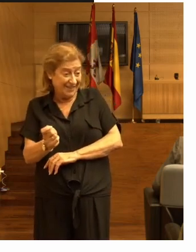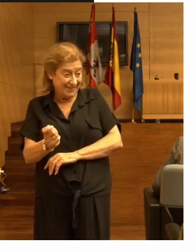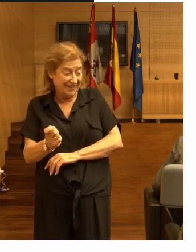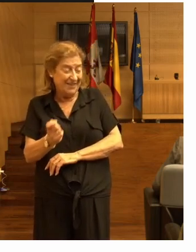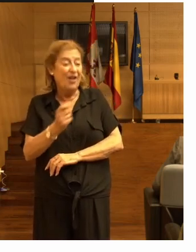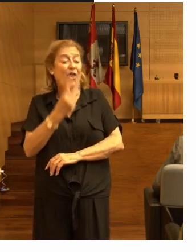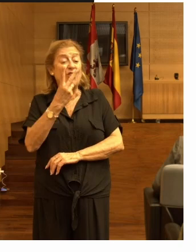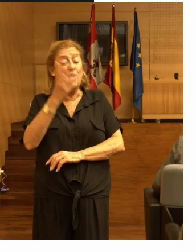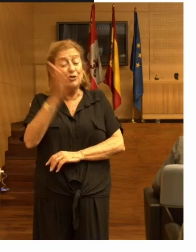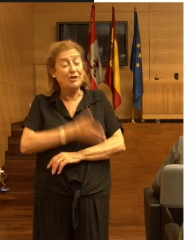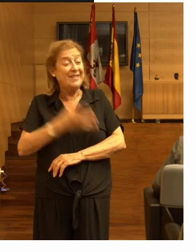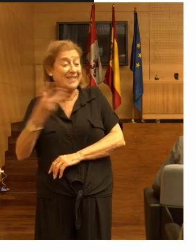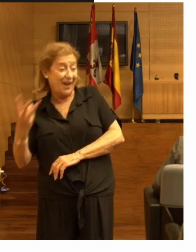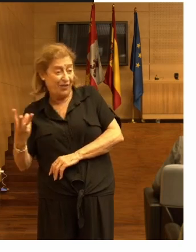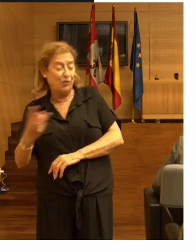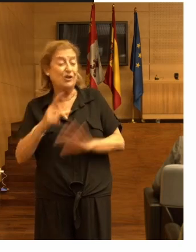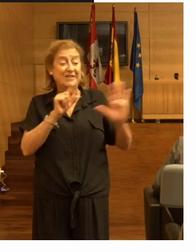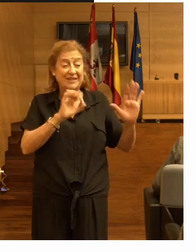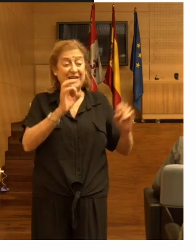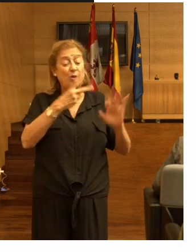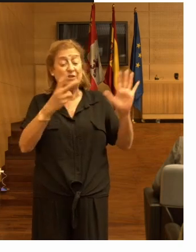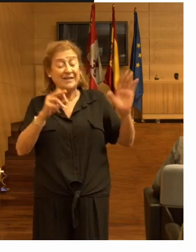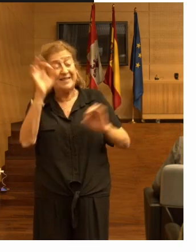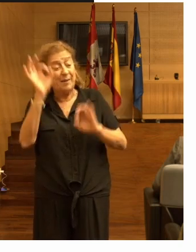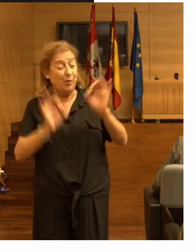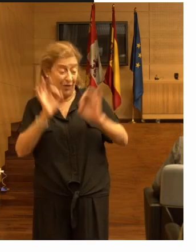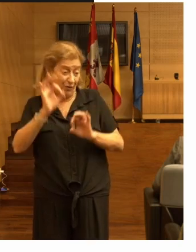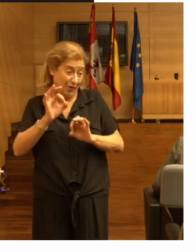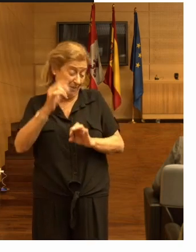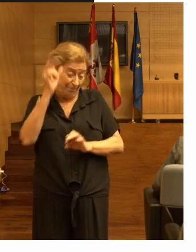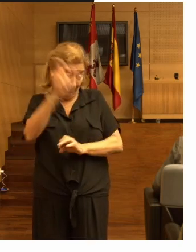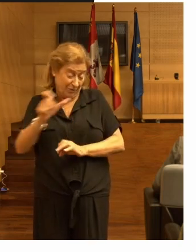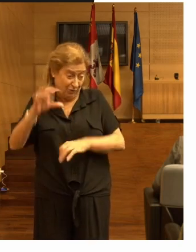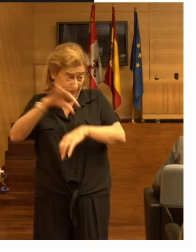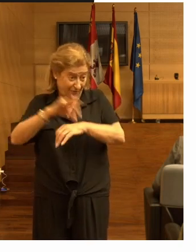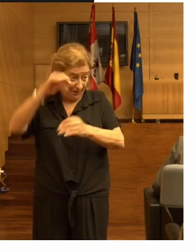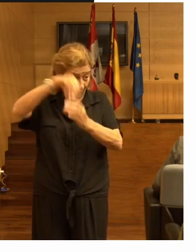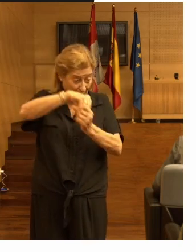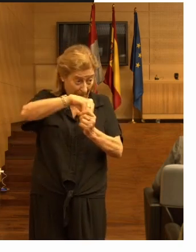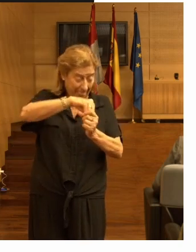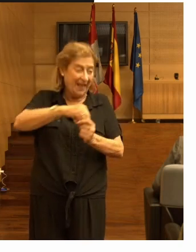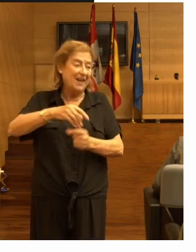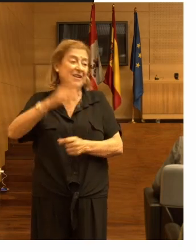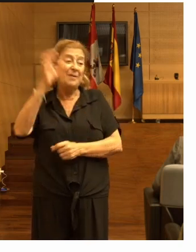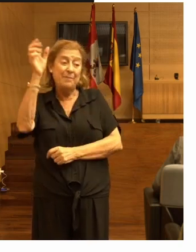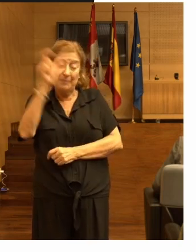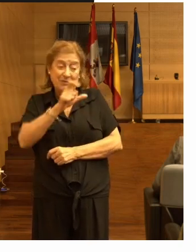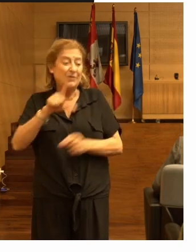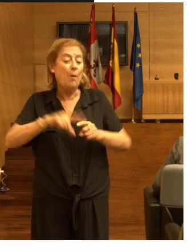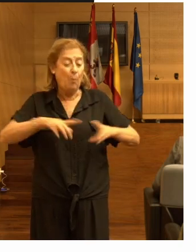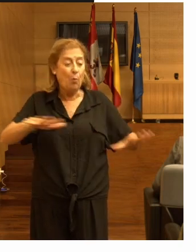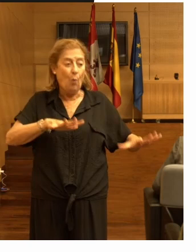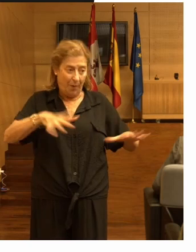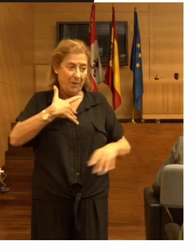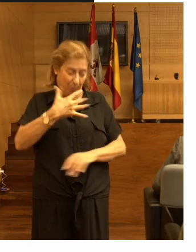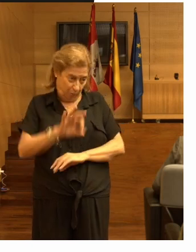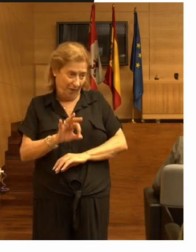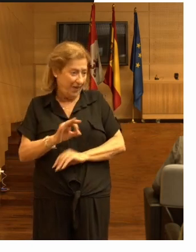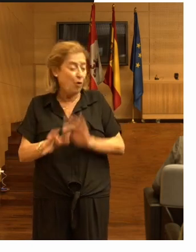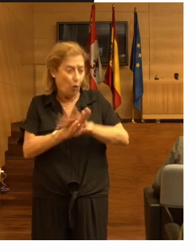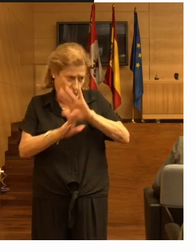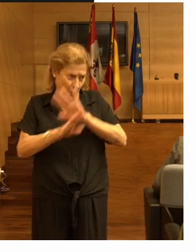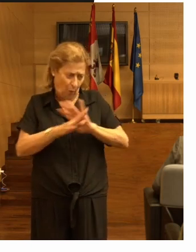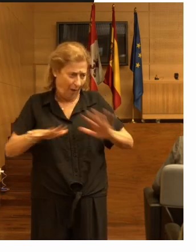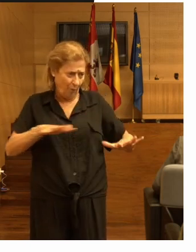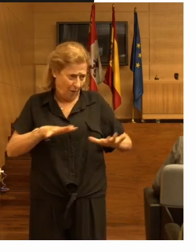tercios o un 60 o 70% de los residentes siguen siendo móviles siguen teniendo movilidad